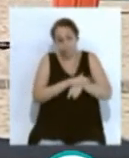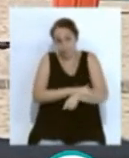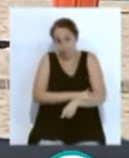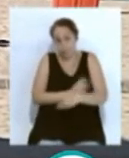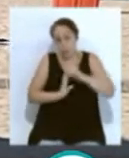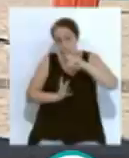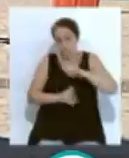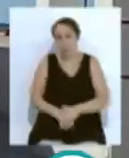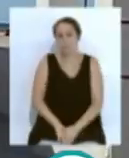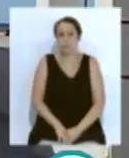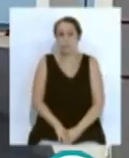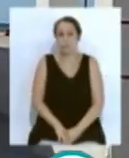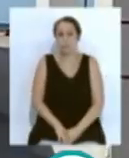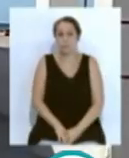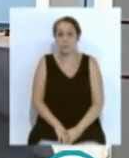esta noticia.